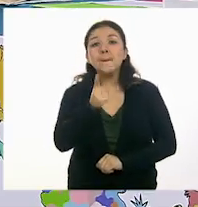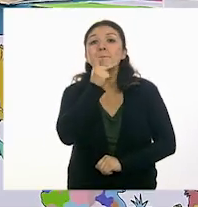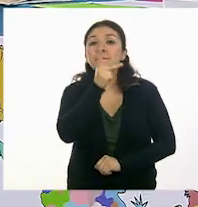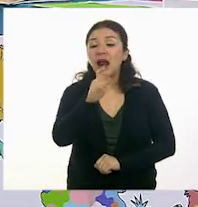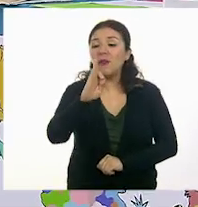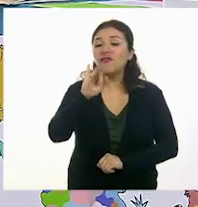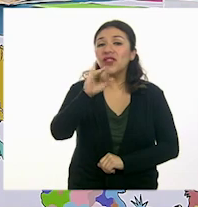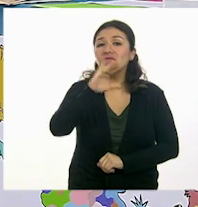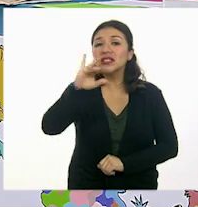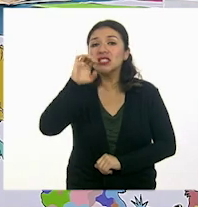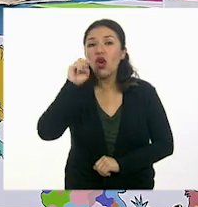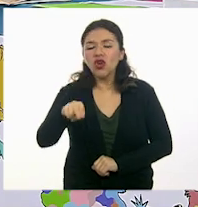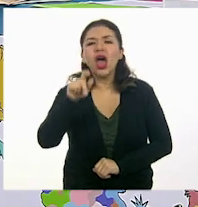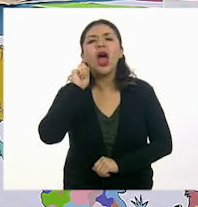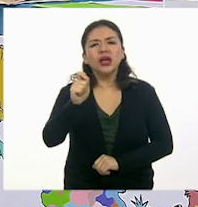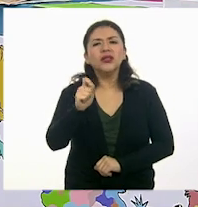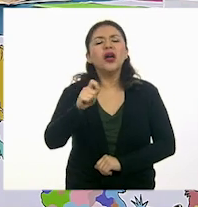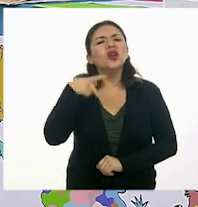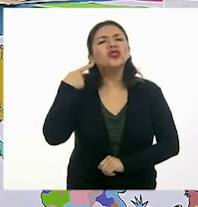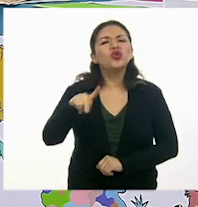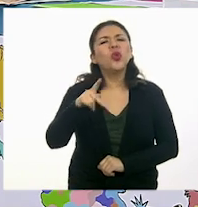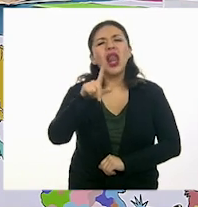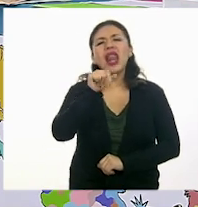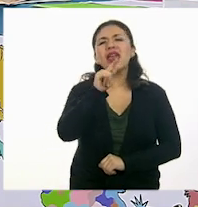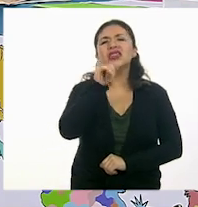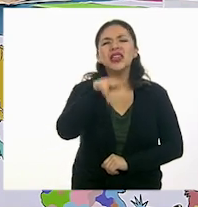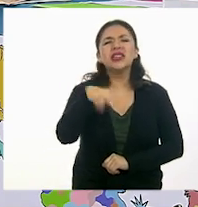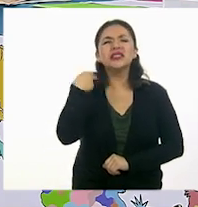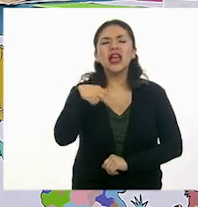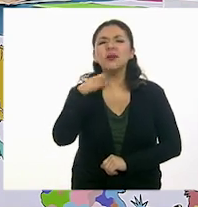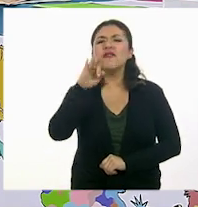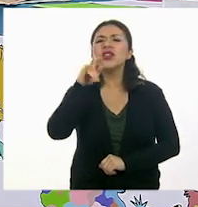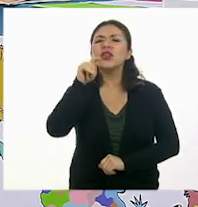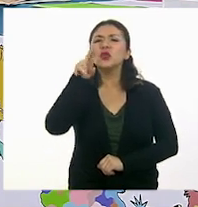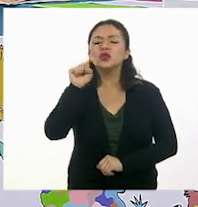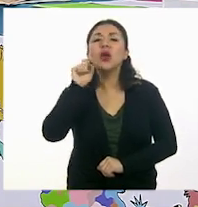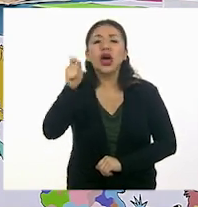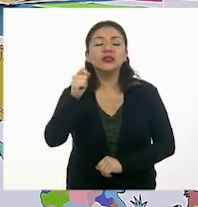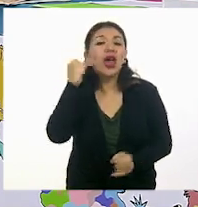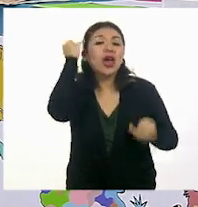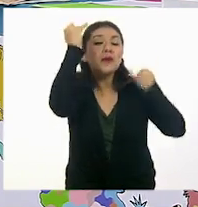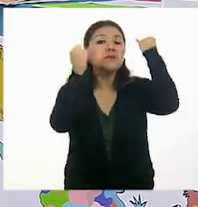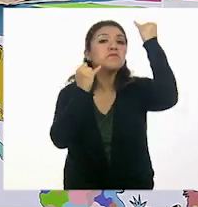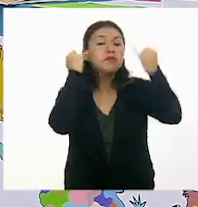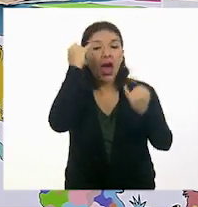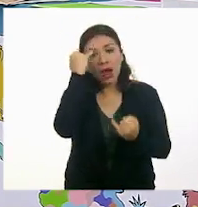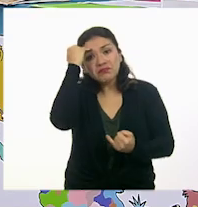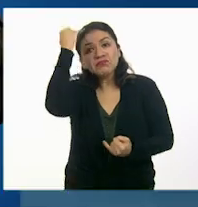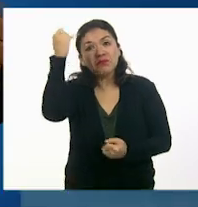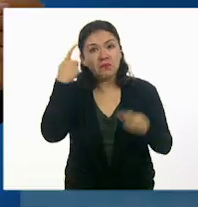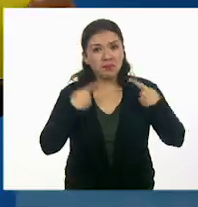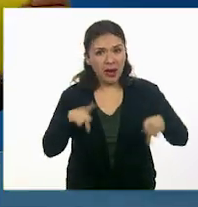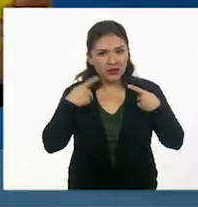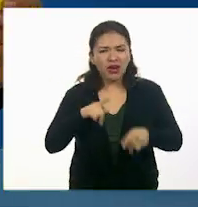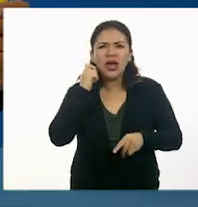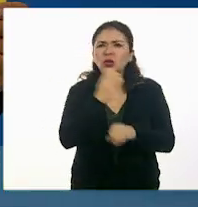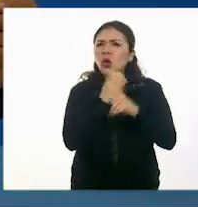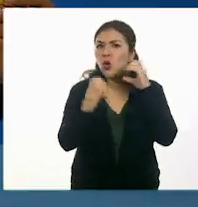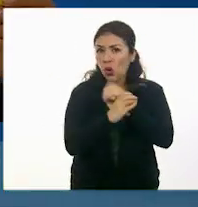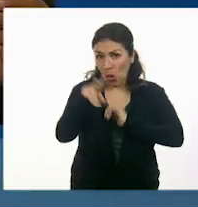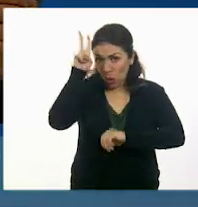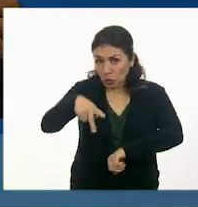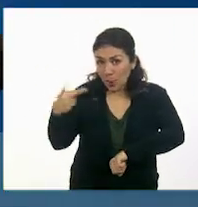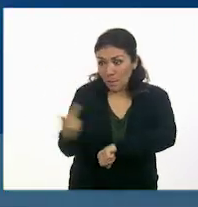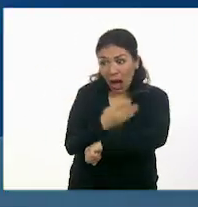palabra ficción proviene del latín. Fictus, que significa inventado. Es decir, que hablamos de una situación que no